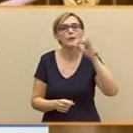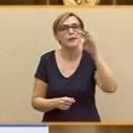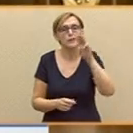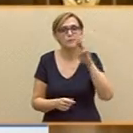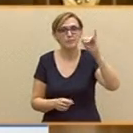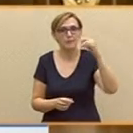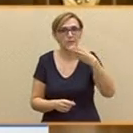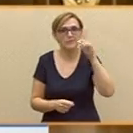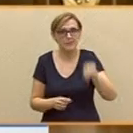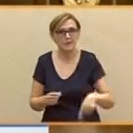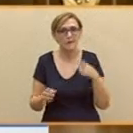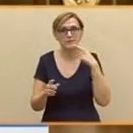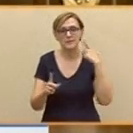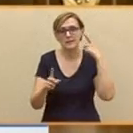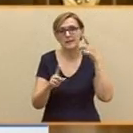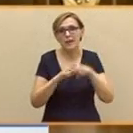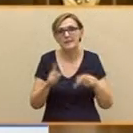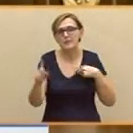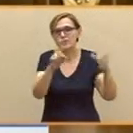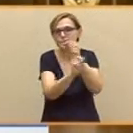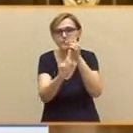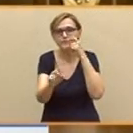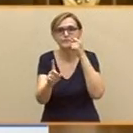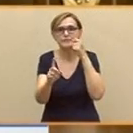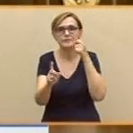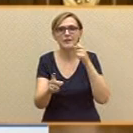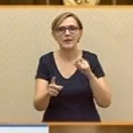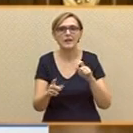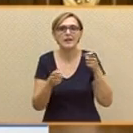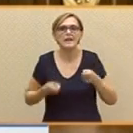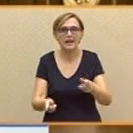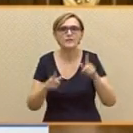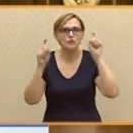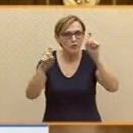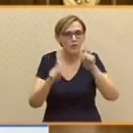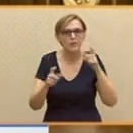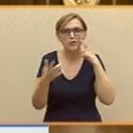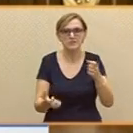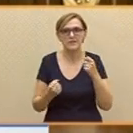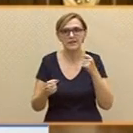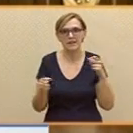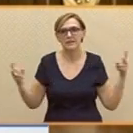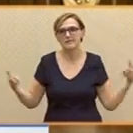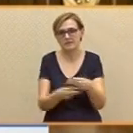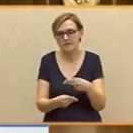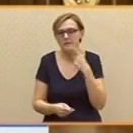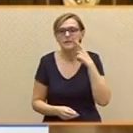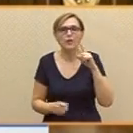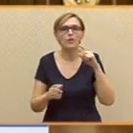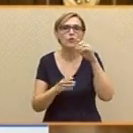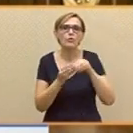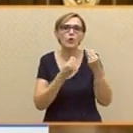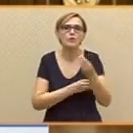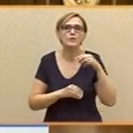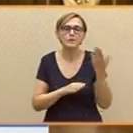inalcanzable el supuesto objetivo de recuperar el gasto por habitante en educación y en sanidad. El documento que han presentado renuncia a una